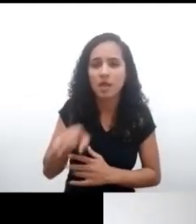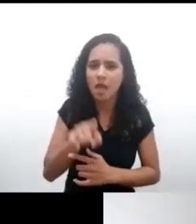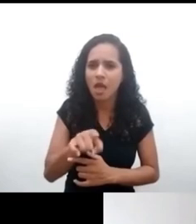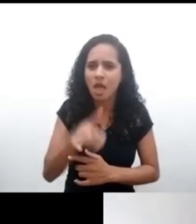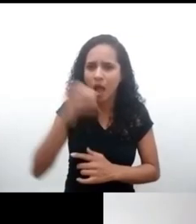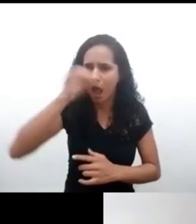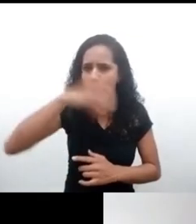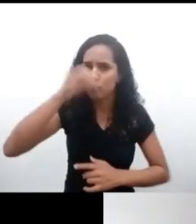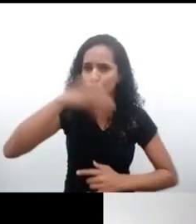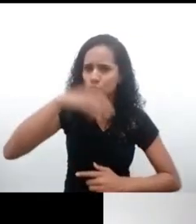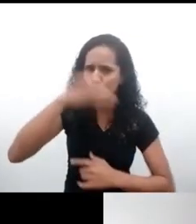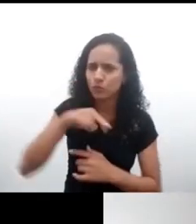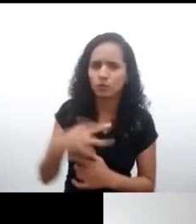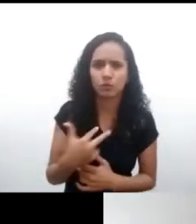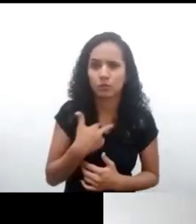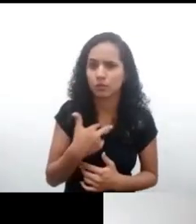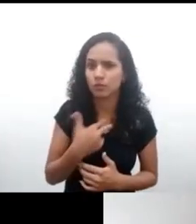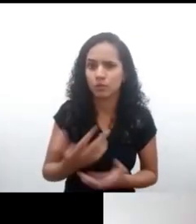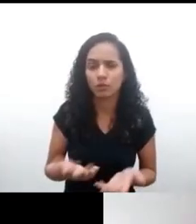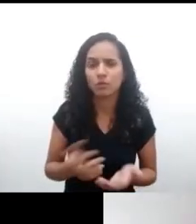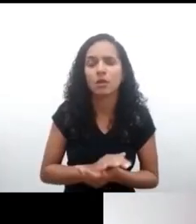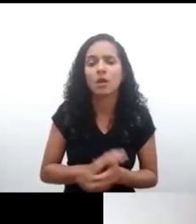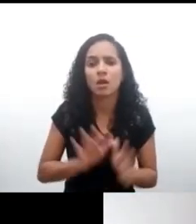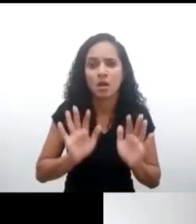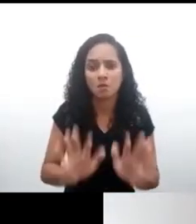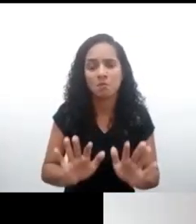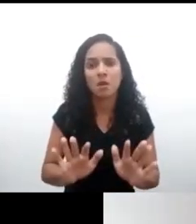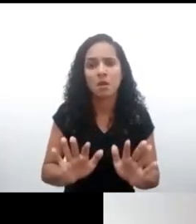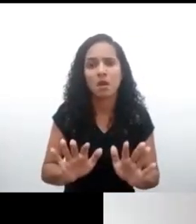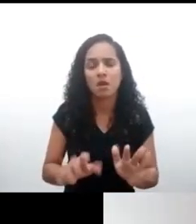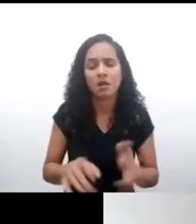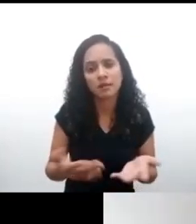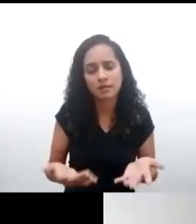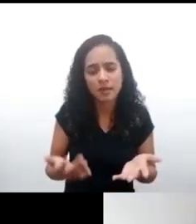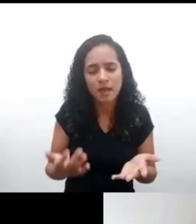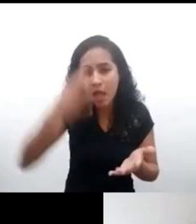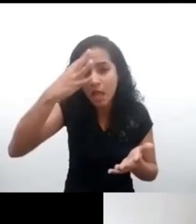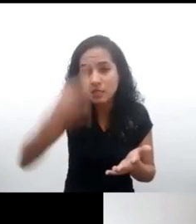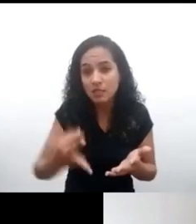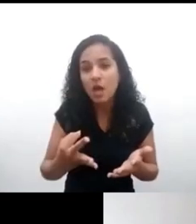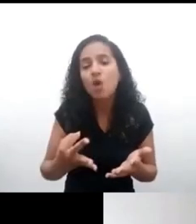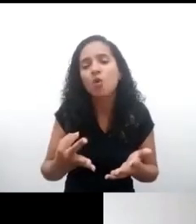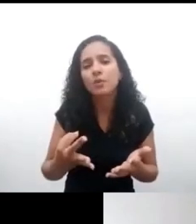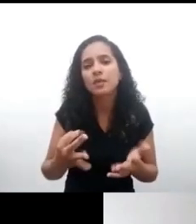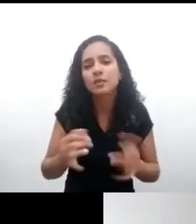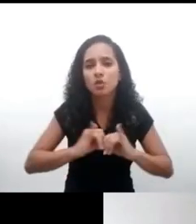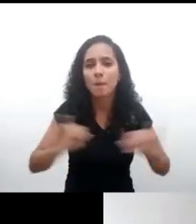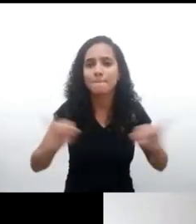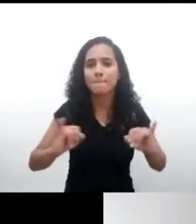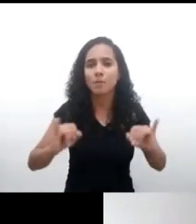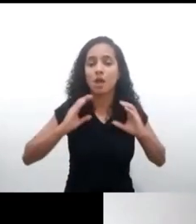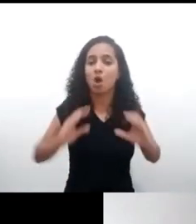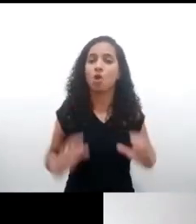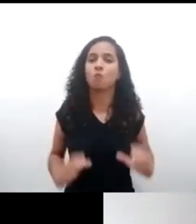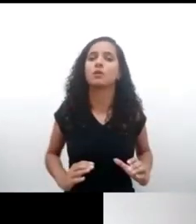es abusiva y a la luz de diversas normativas brasileñas. Me parece importante entonces